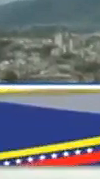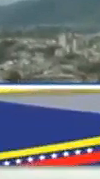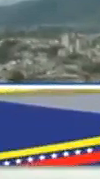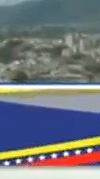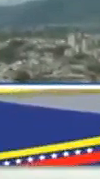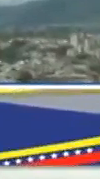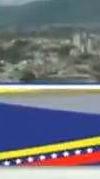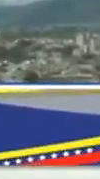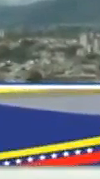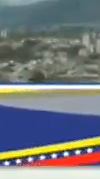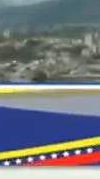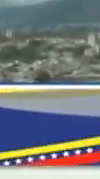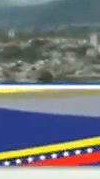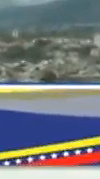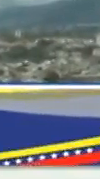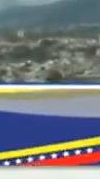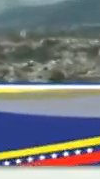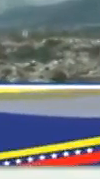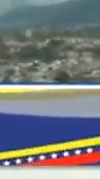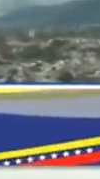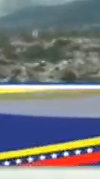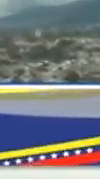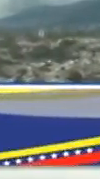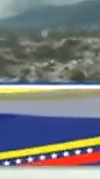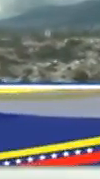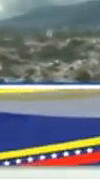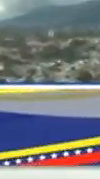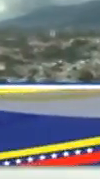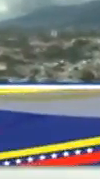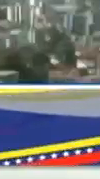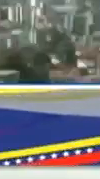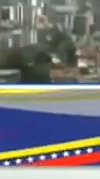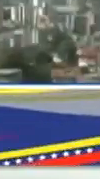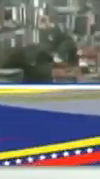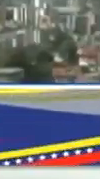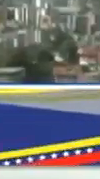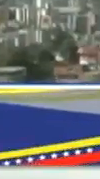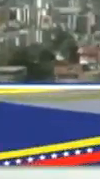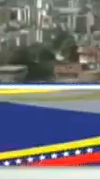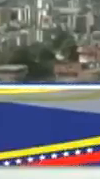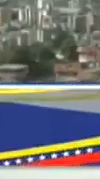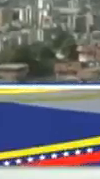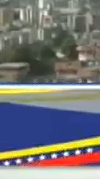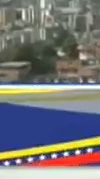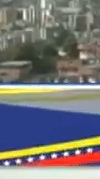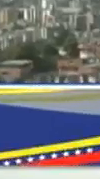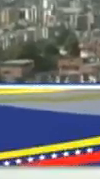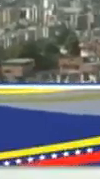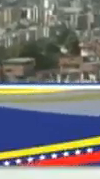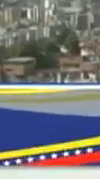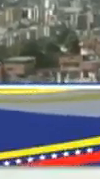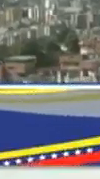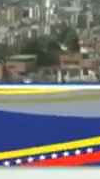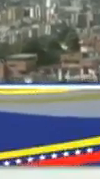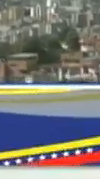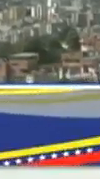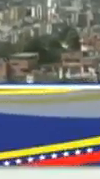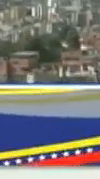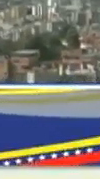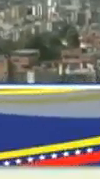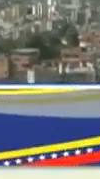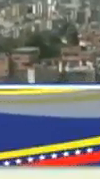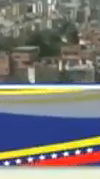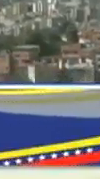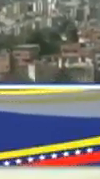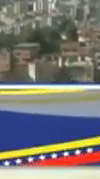suponen además también un punto y círculo porque ese pequeño productor de carne y de leche abastece a una lógica productiva en su comunidad y así